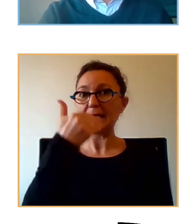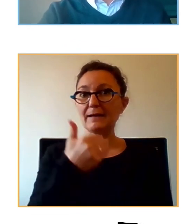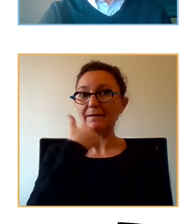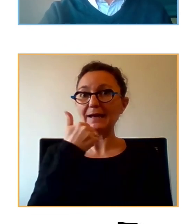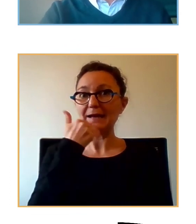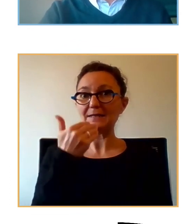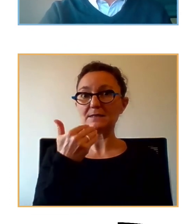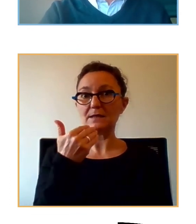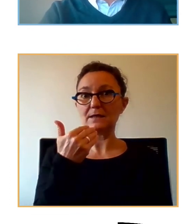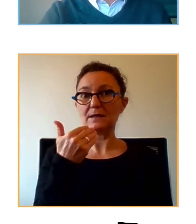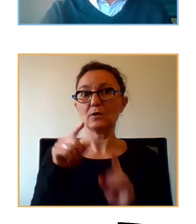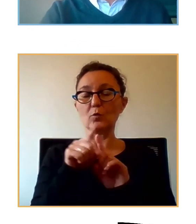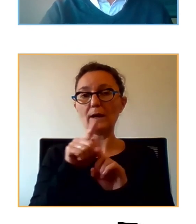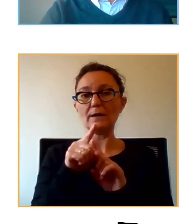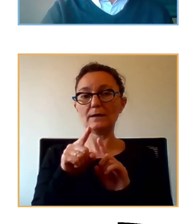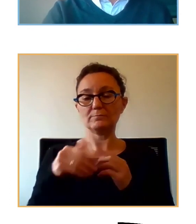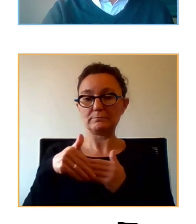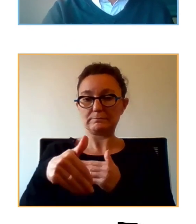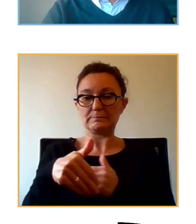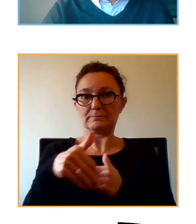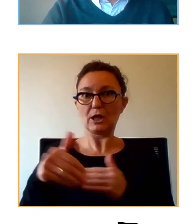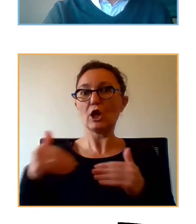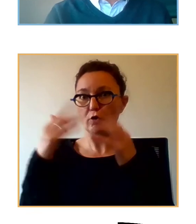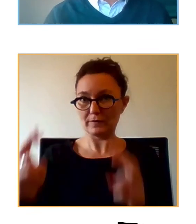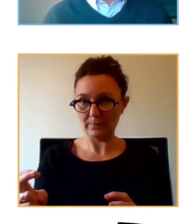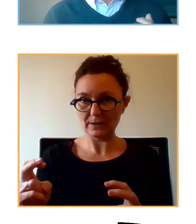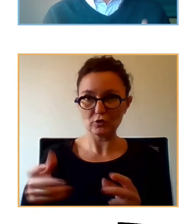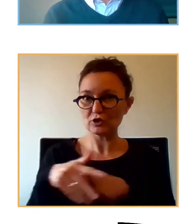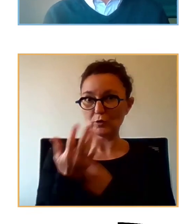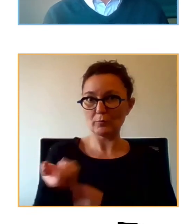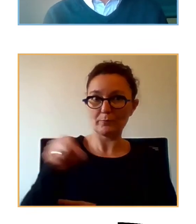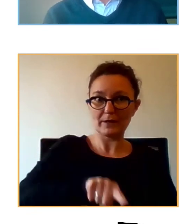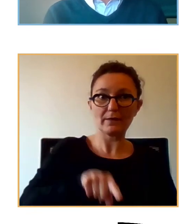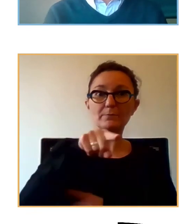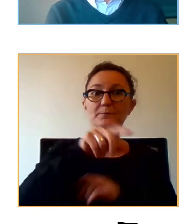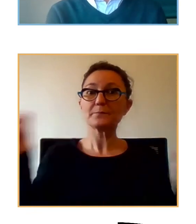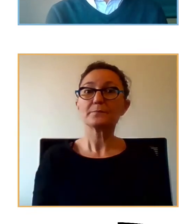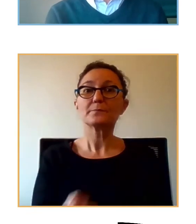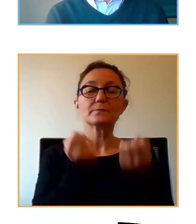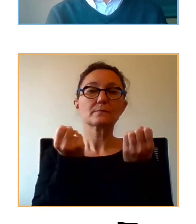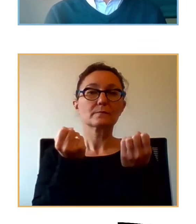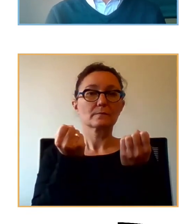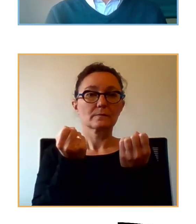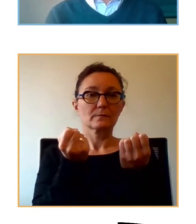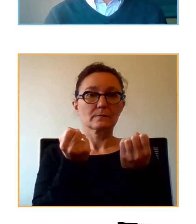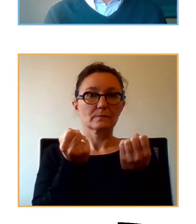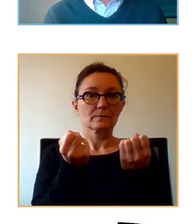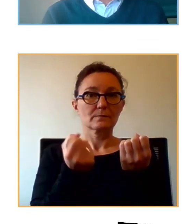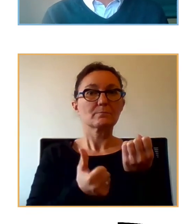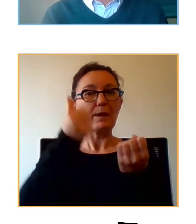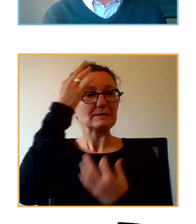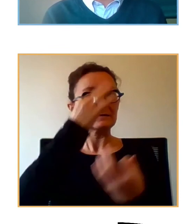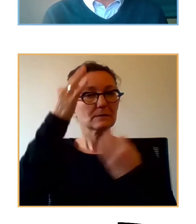en un breve confinamiento en muchos casos. Todo esto, hablamos acerca de estas acciones, porque cada vez tenemos más datos acerca de la